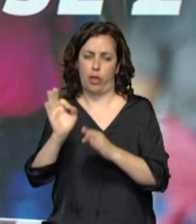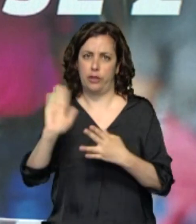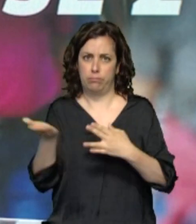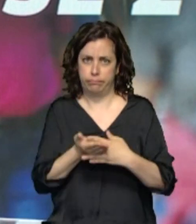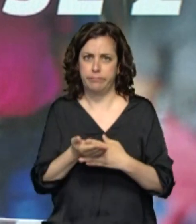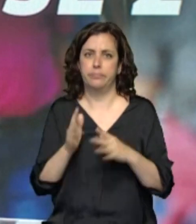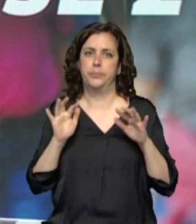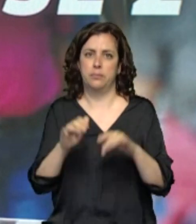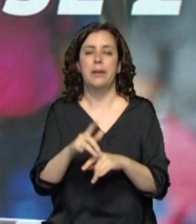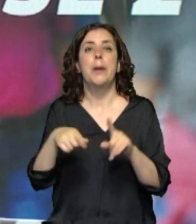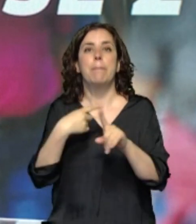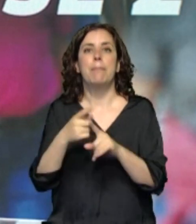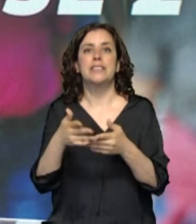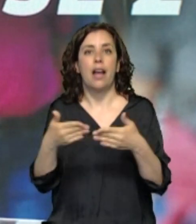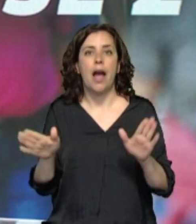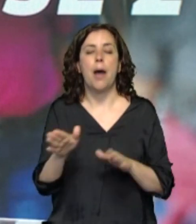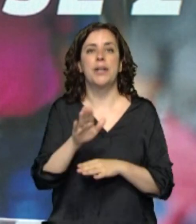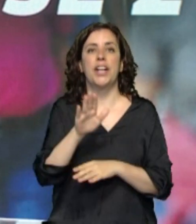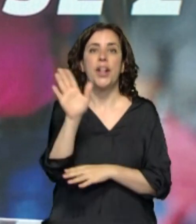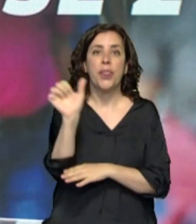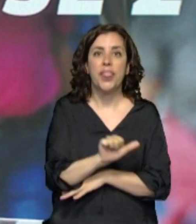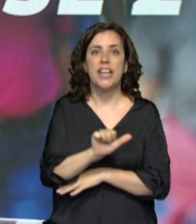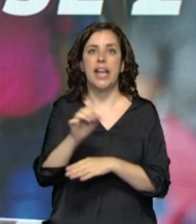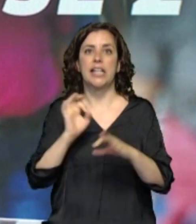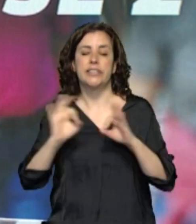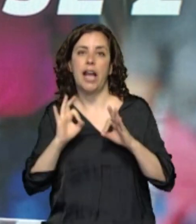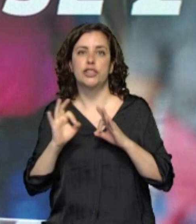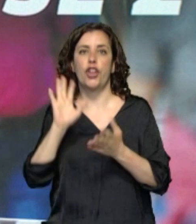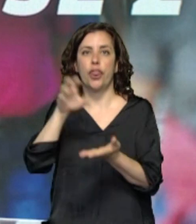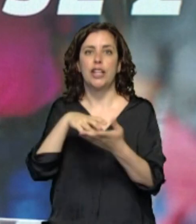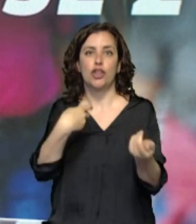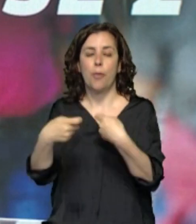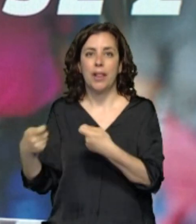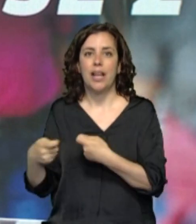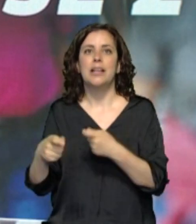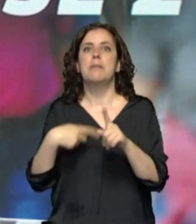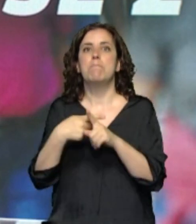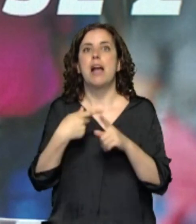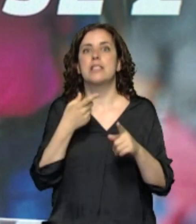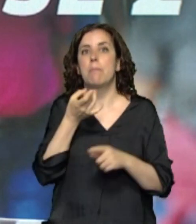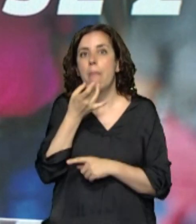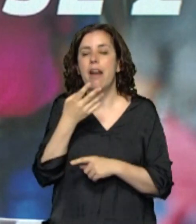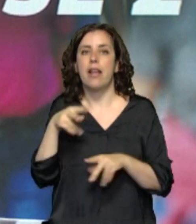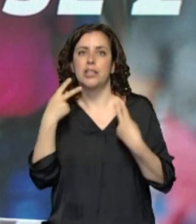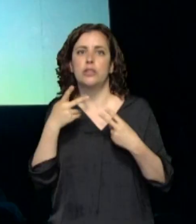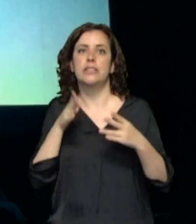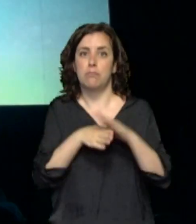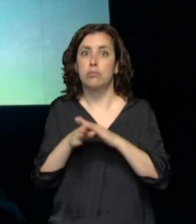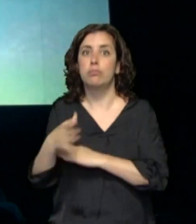podrán reabrir cines, teatros y centros comerciales y también se podrá entrar a bares y restaurantes, eso sí, con limitaciones.